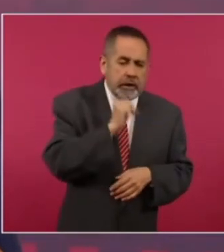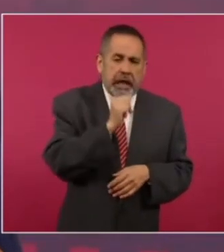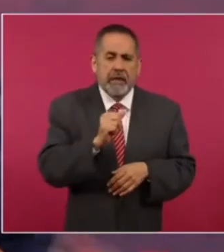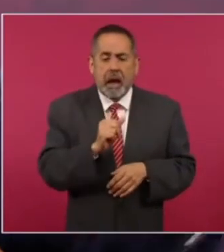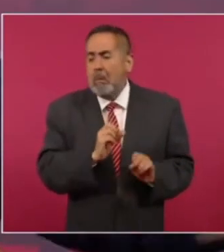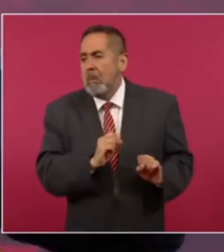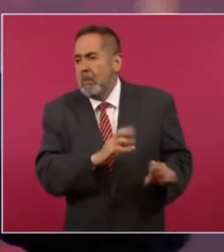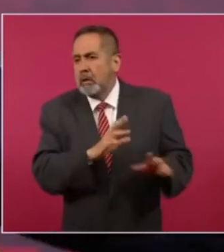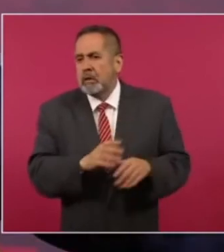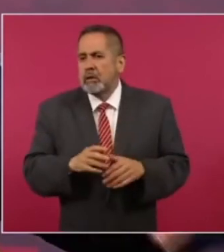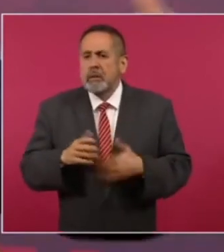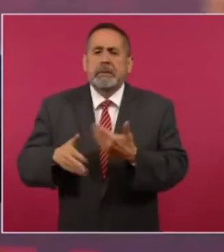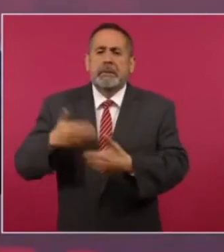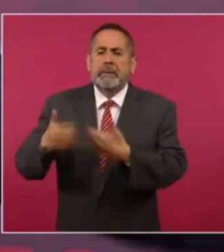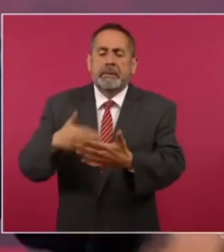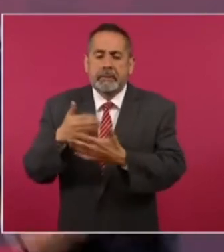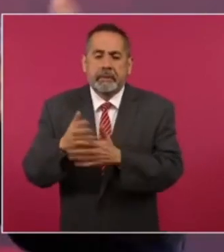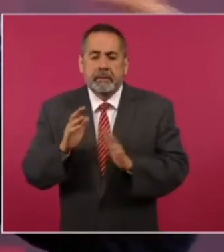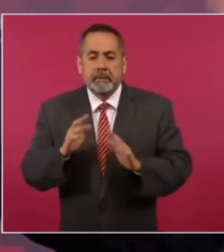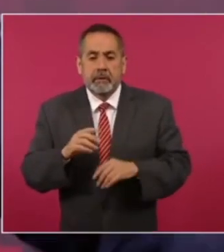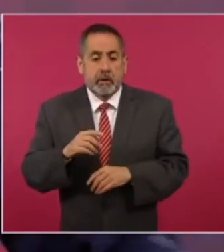y este